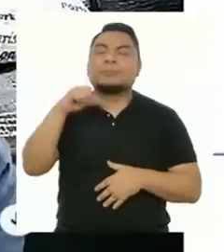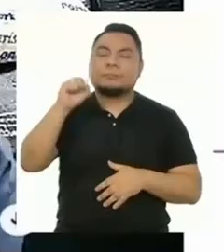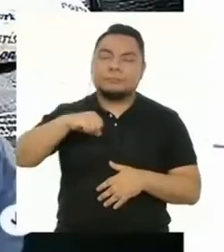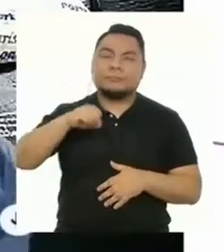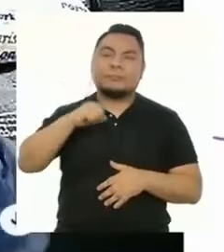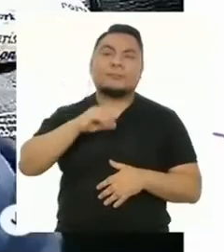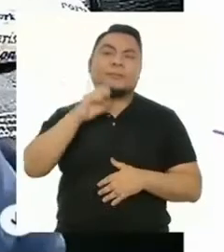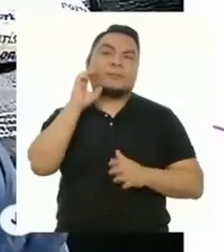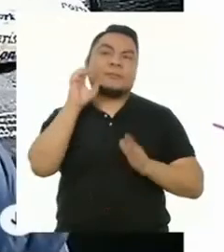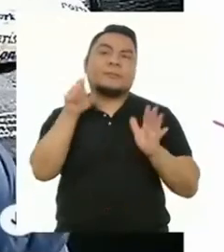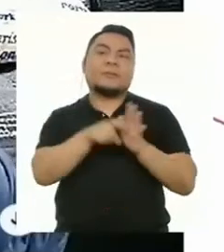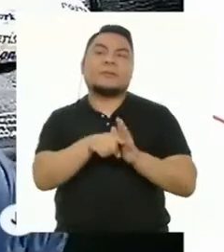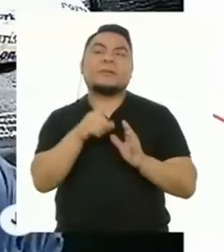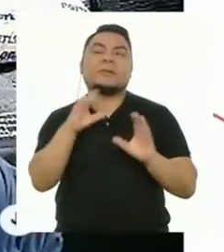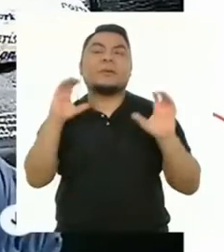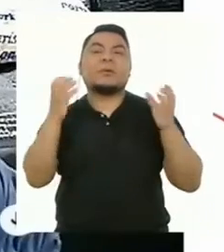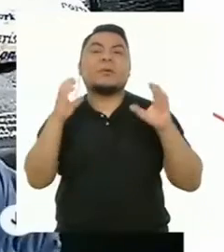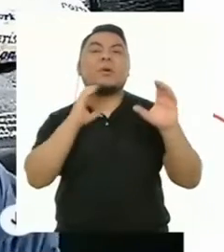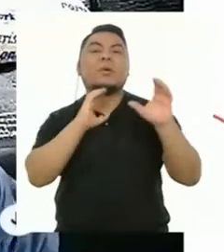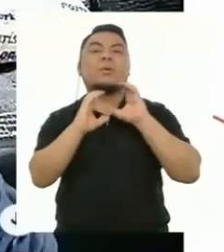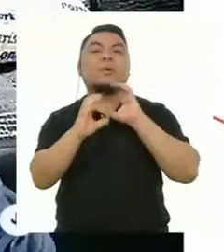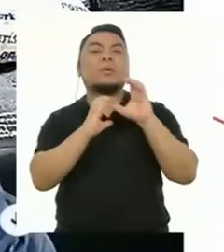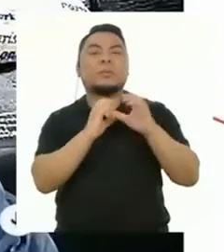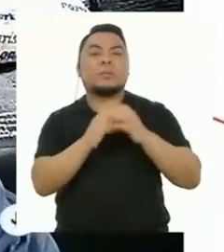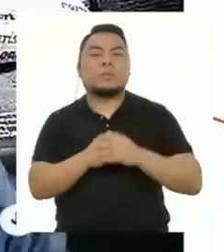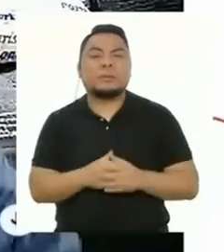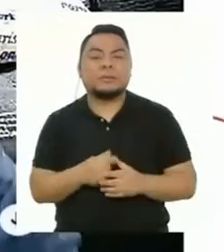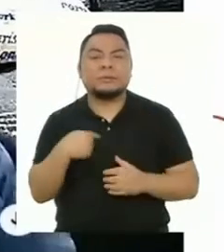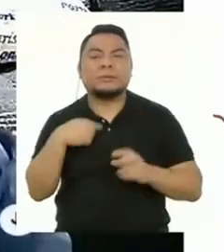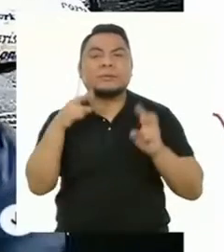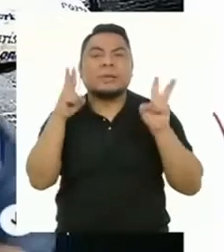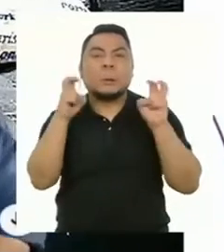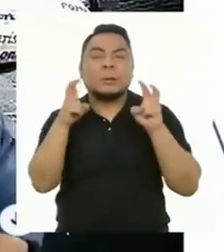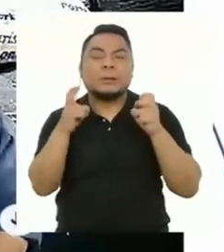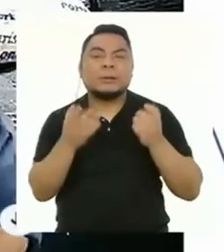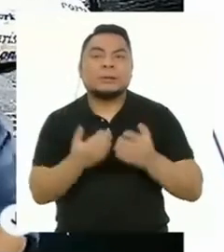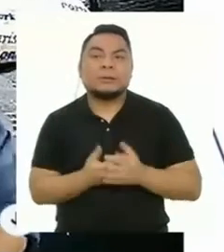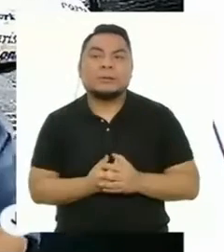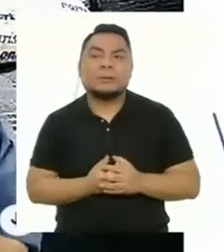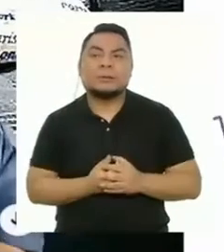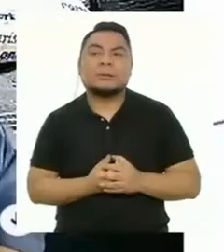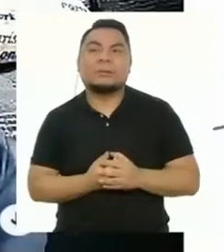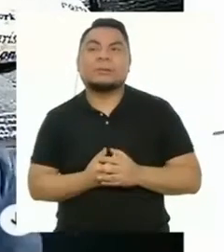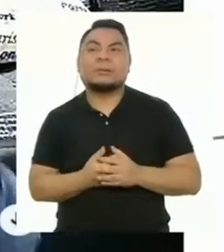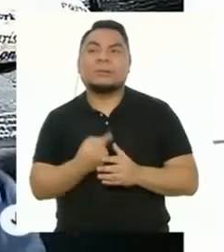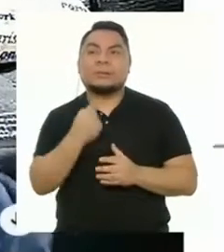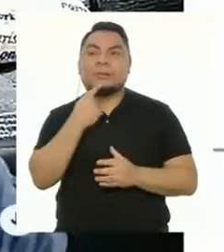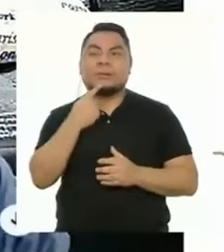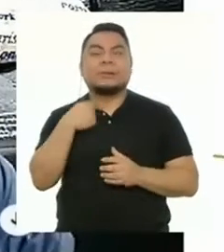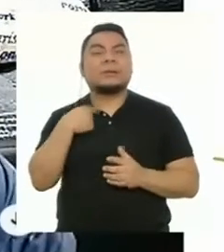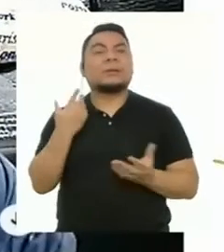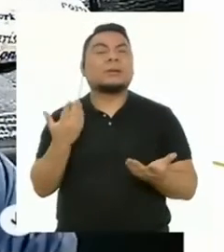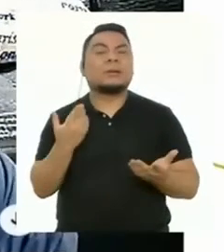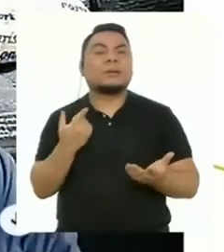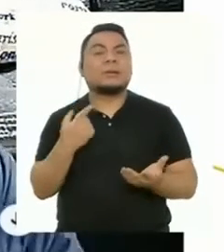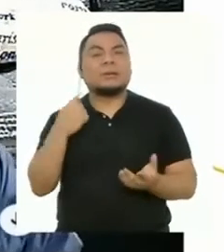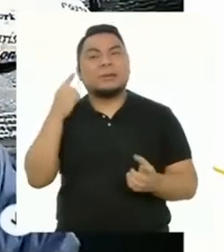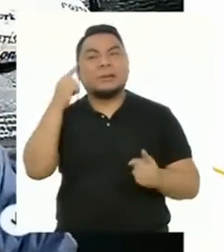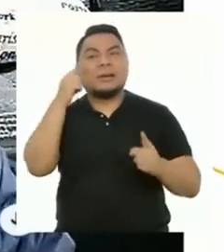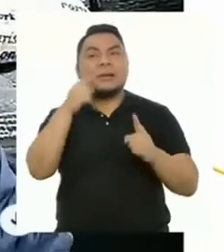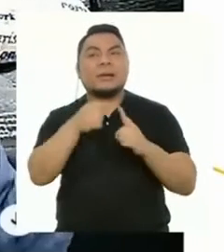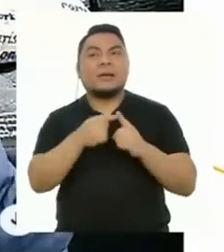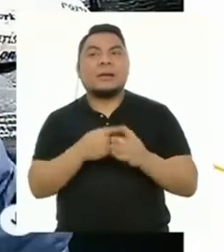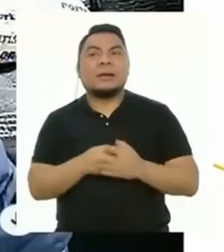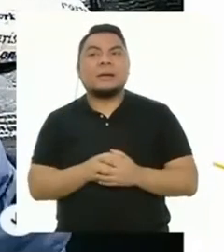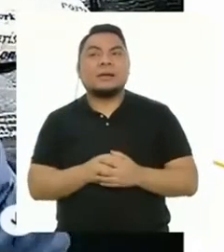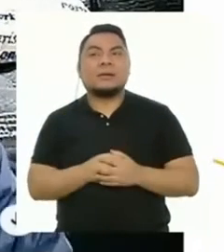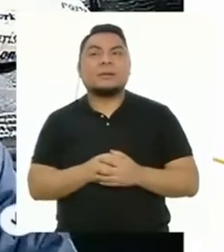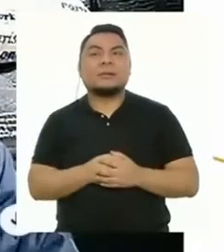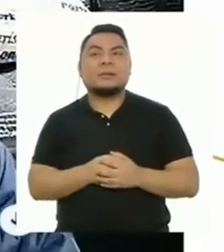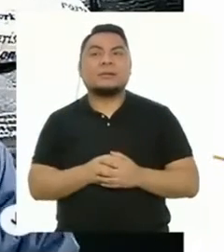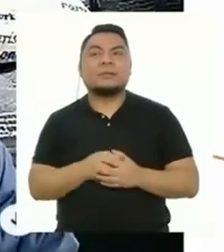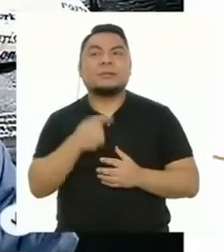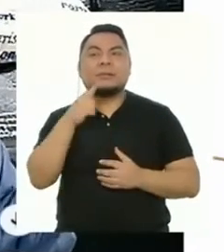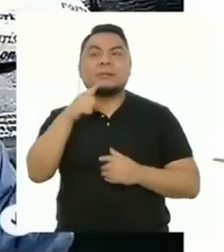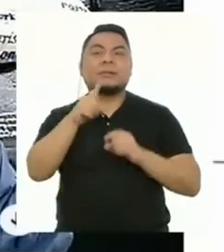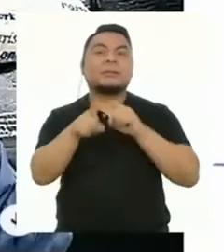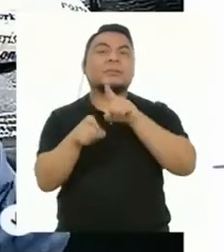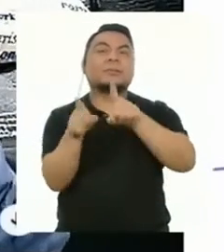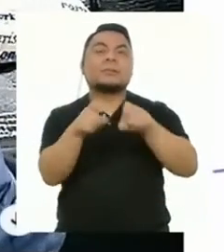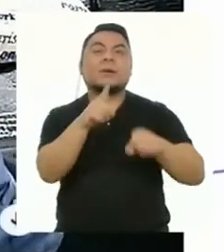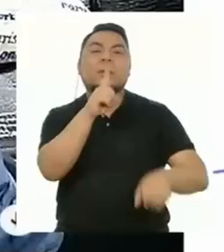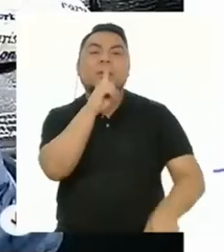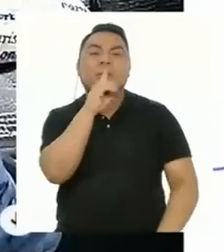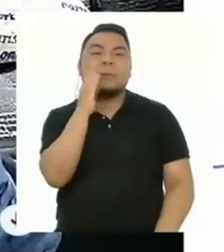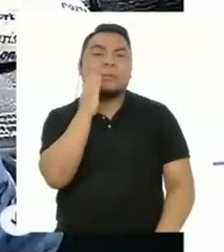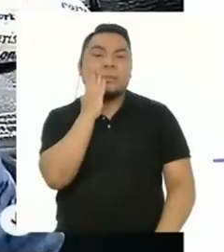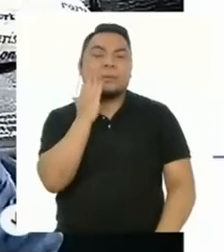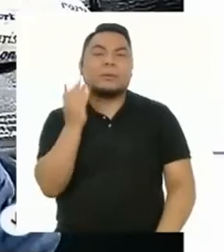por ejemplo, en el curso de comunicación del tema, el reto era entrevistar a tus